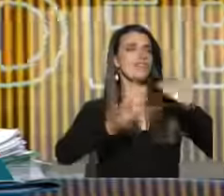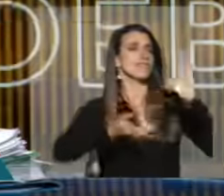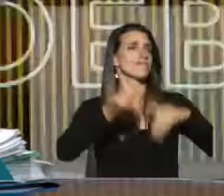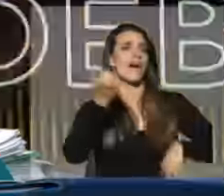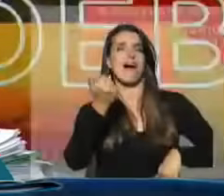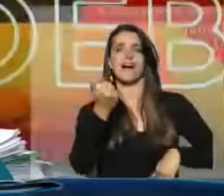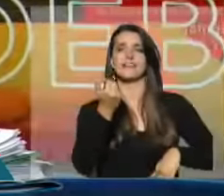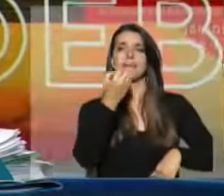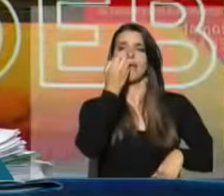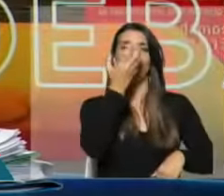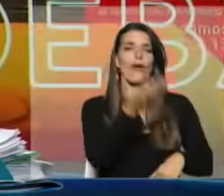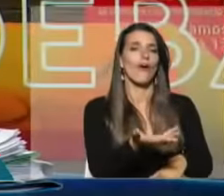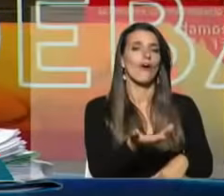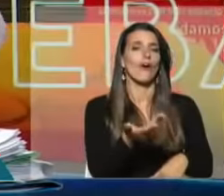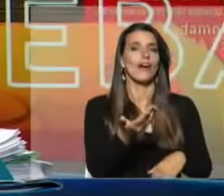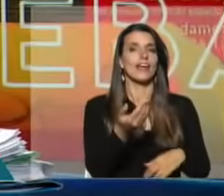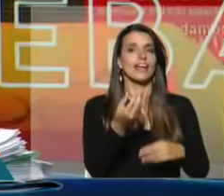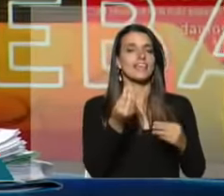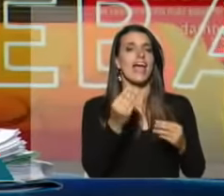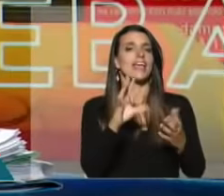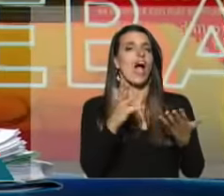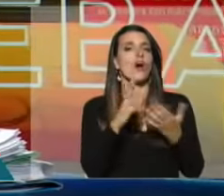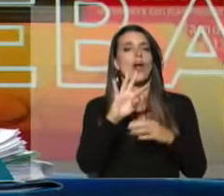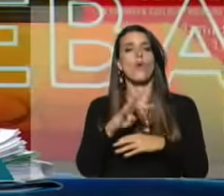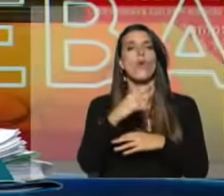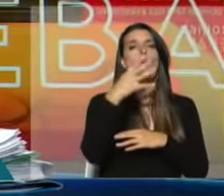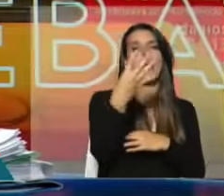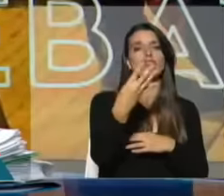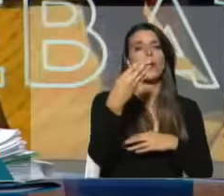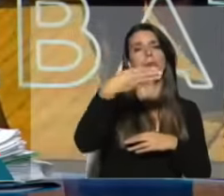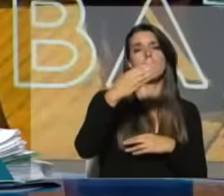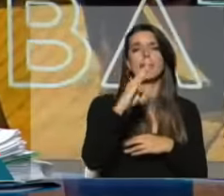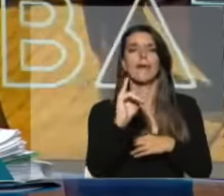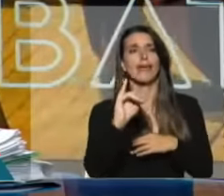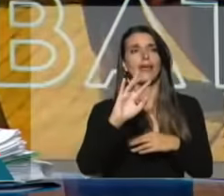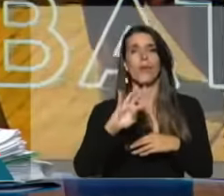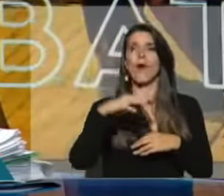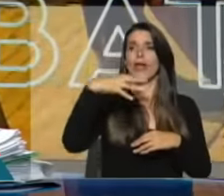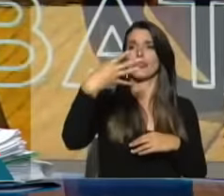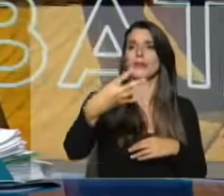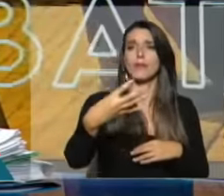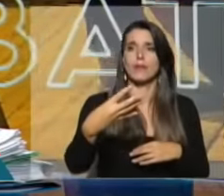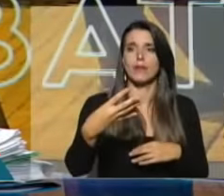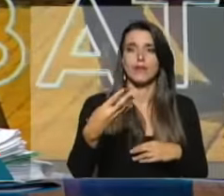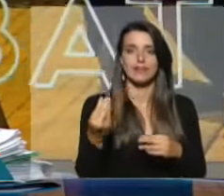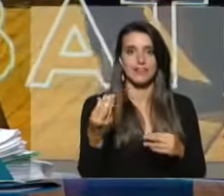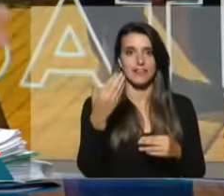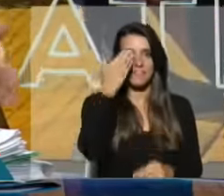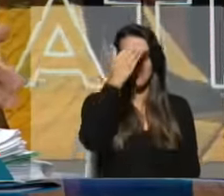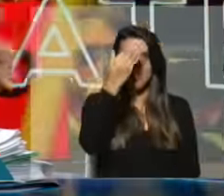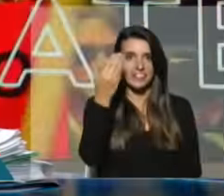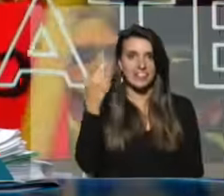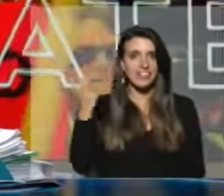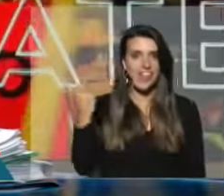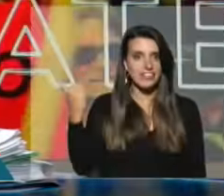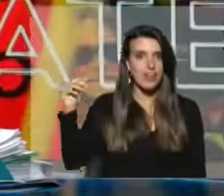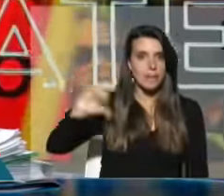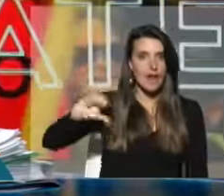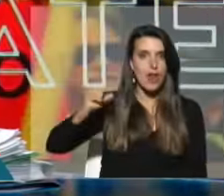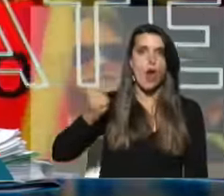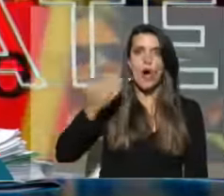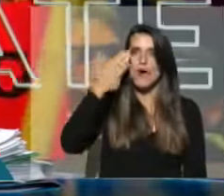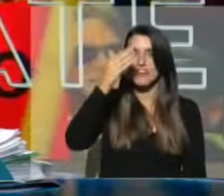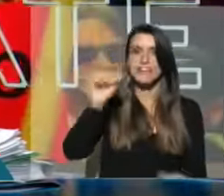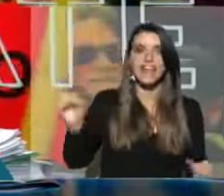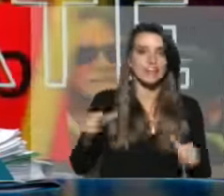multiplicó por cuatro su producto bruto, entonces qué es, el Frente Amplio era un desastre o el Frente